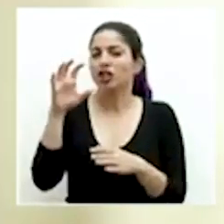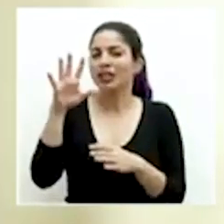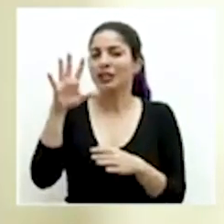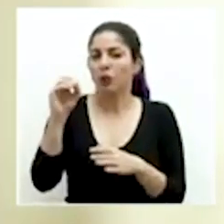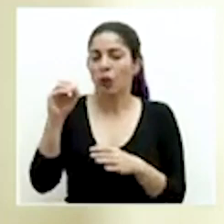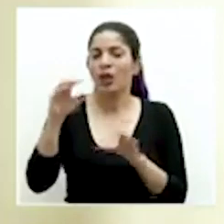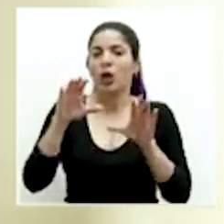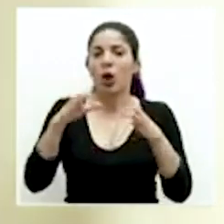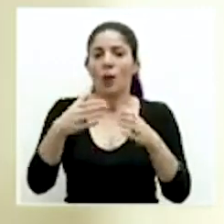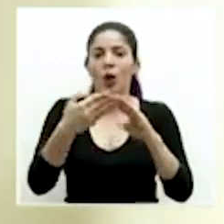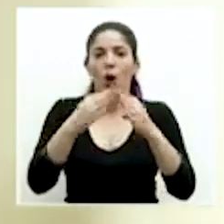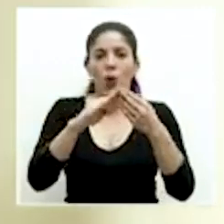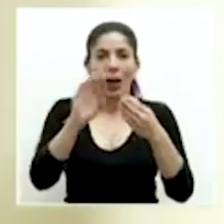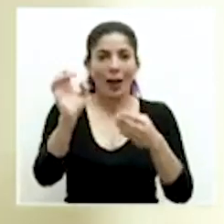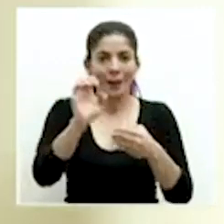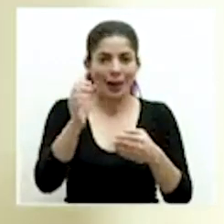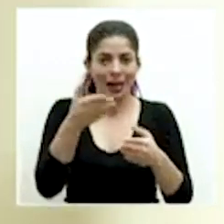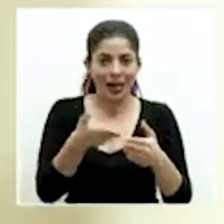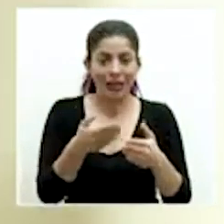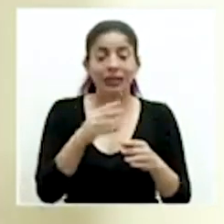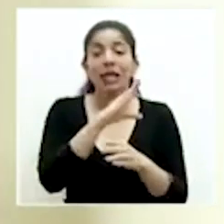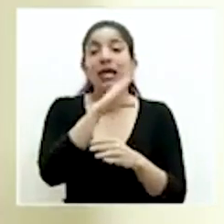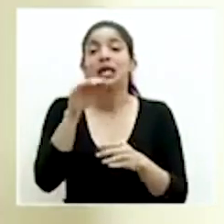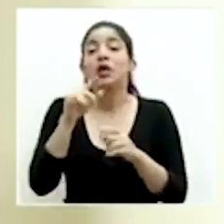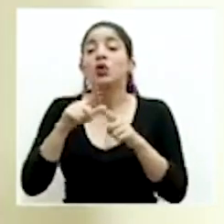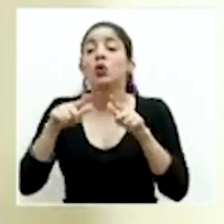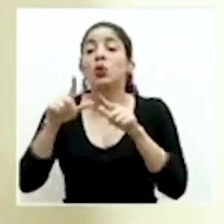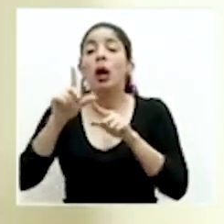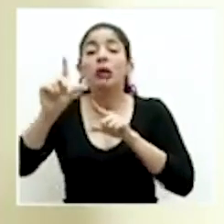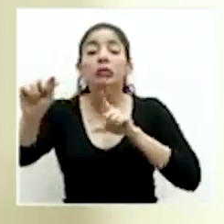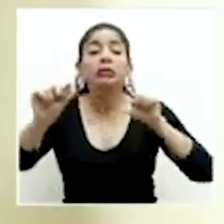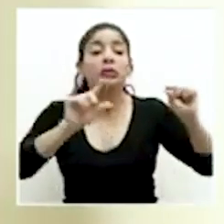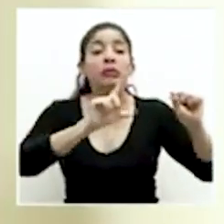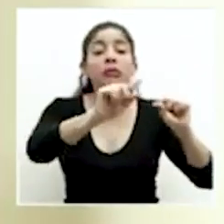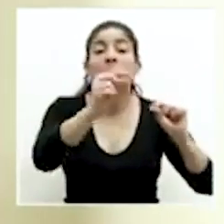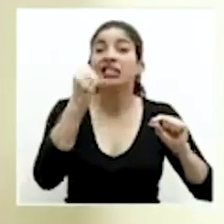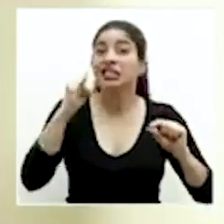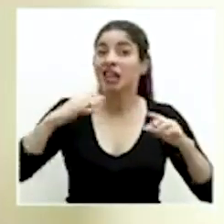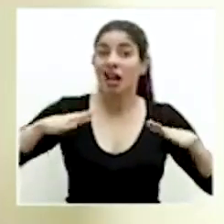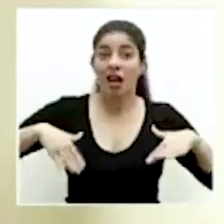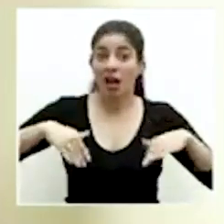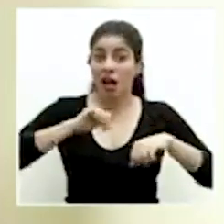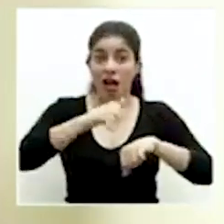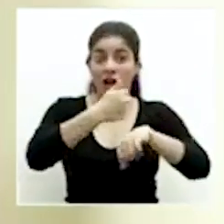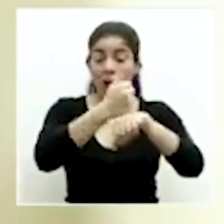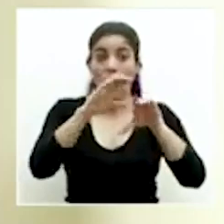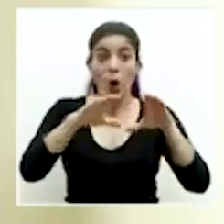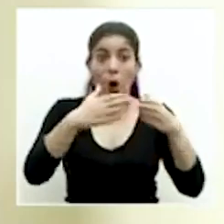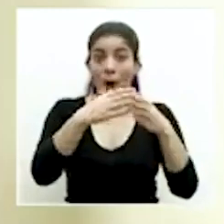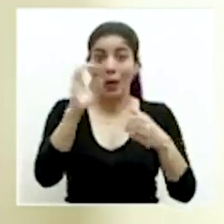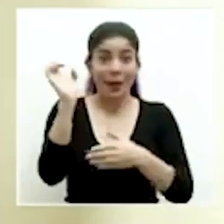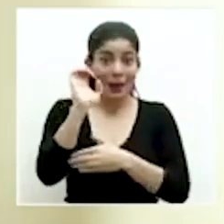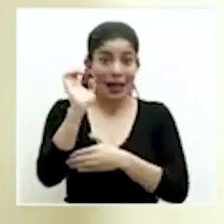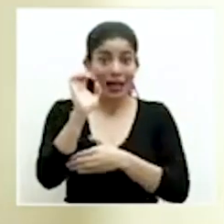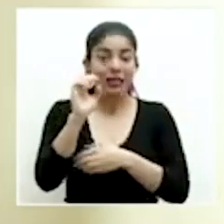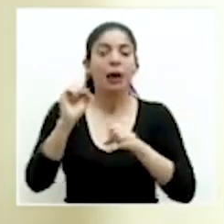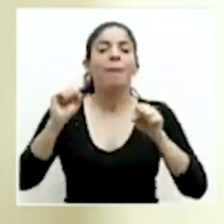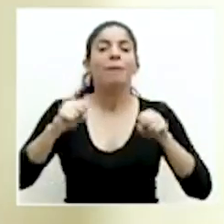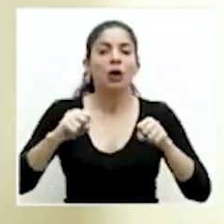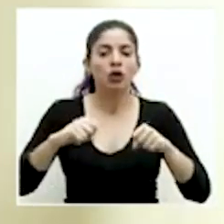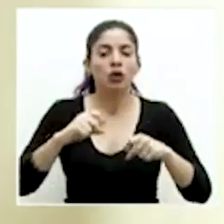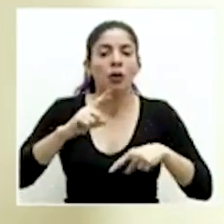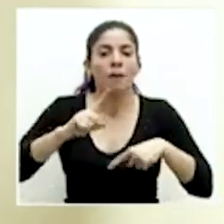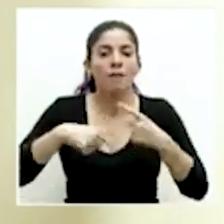comités comunales de emergencia y en aquellos sitios donde no tengamos establecido un comité comunal de emergencia podremos